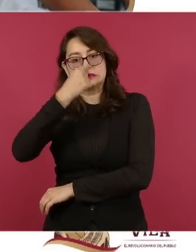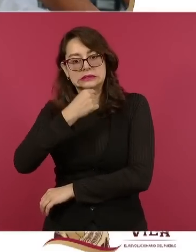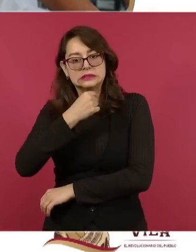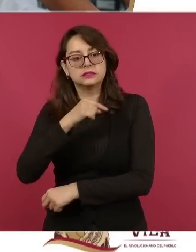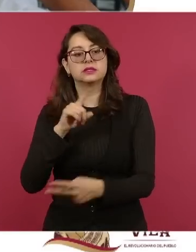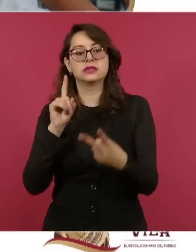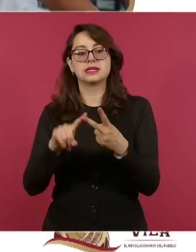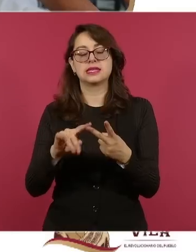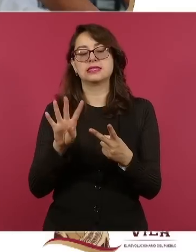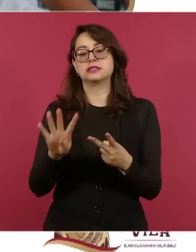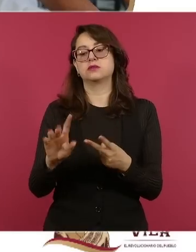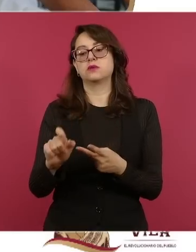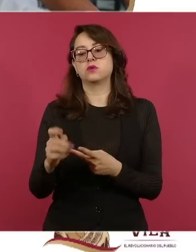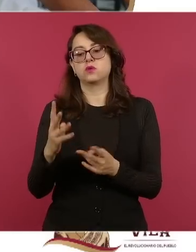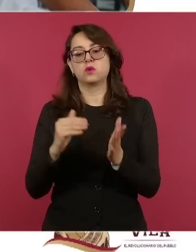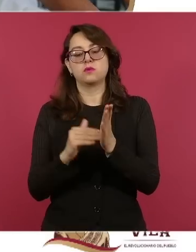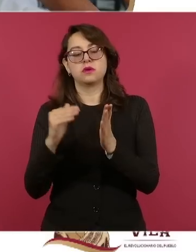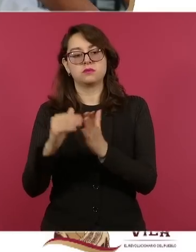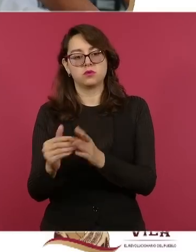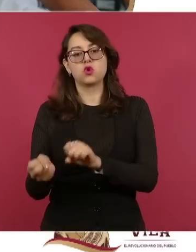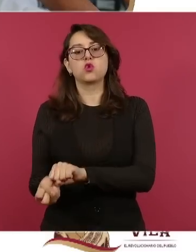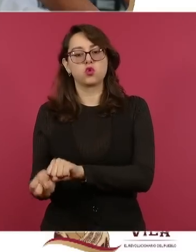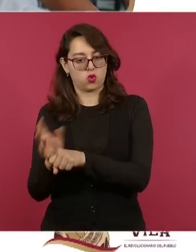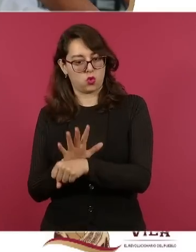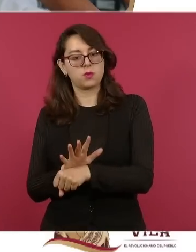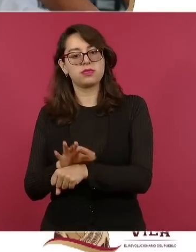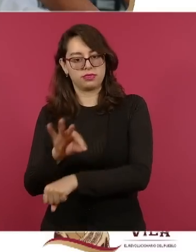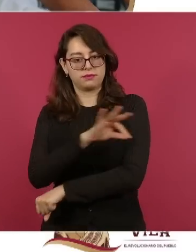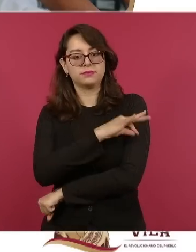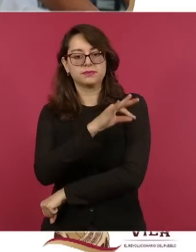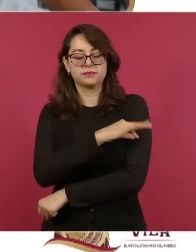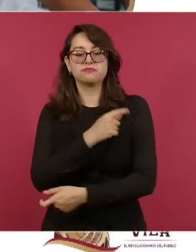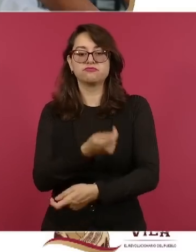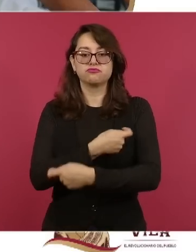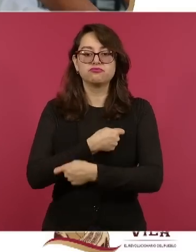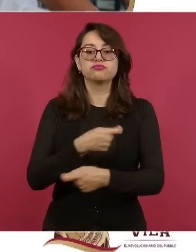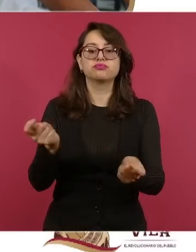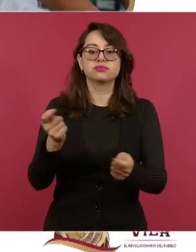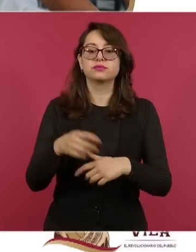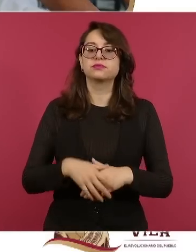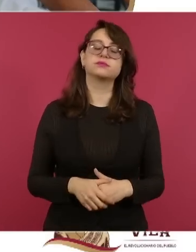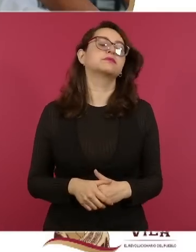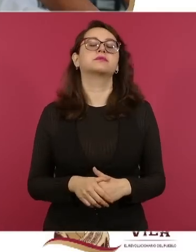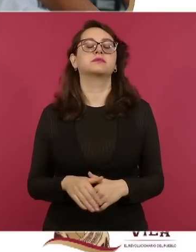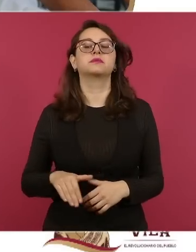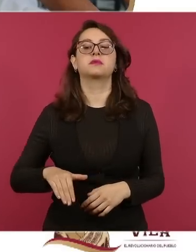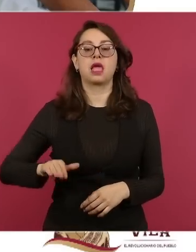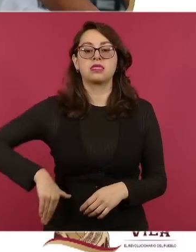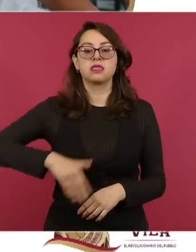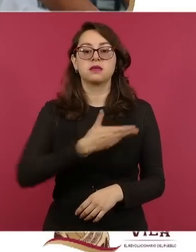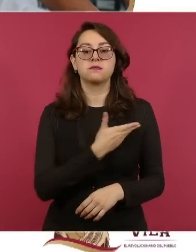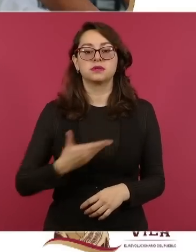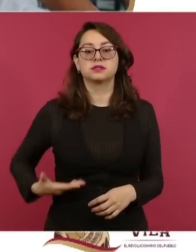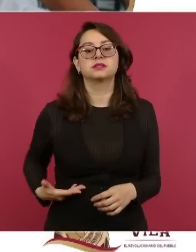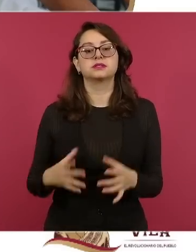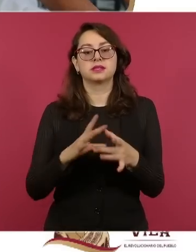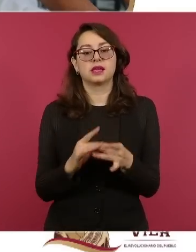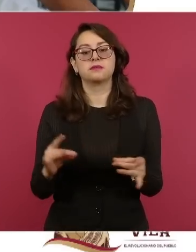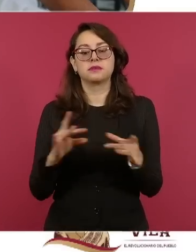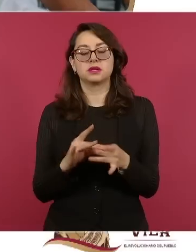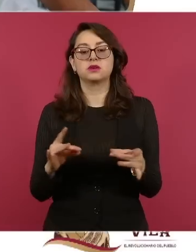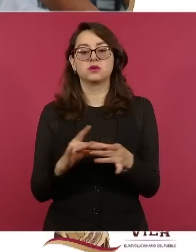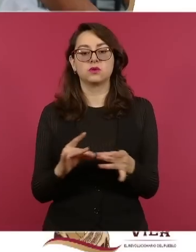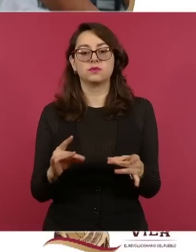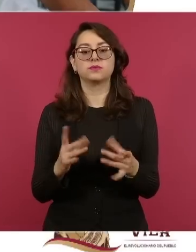.4 millones de dosis para COVID-19. Como ya mencionó el señor presidente, es importante